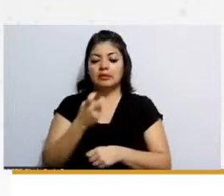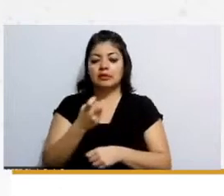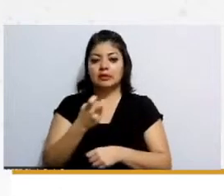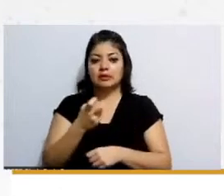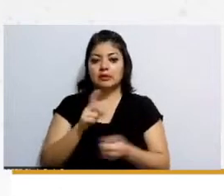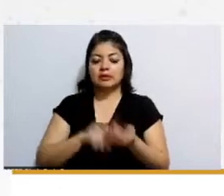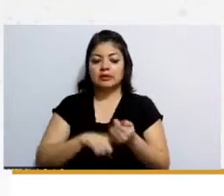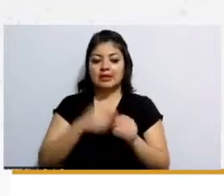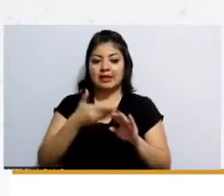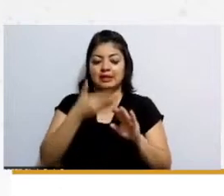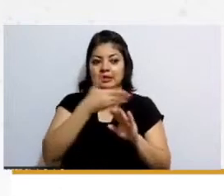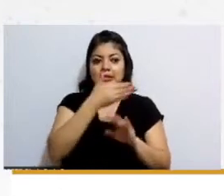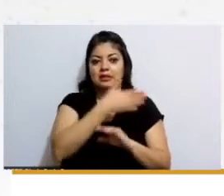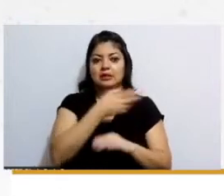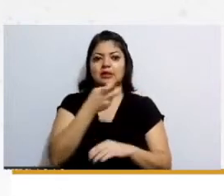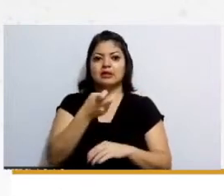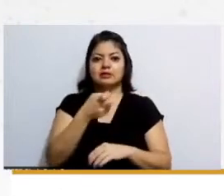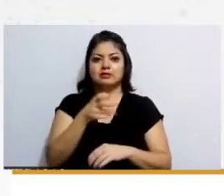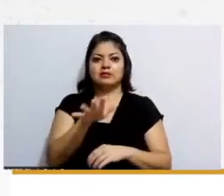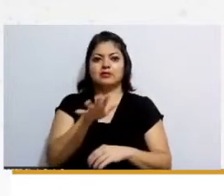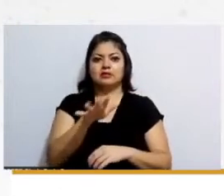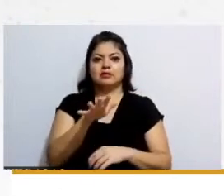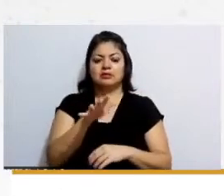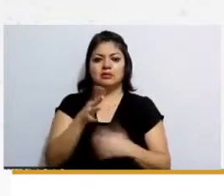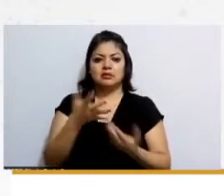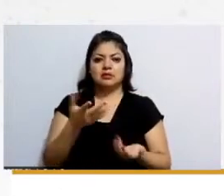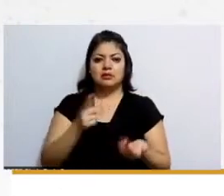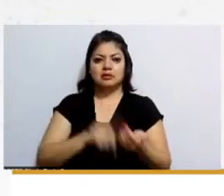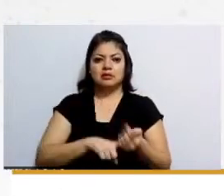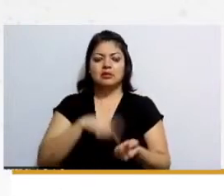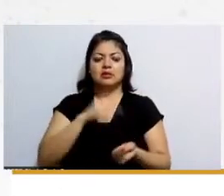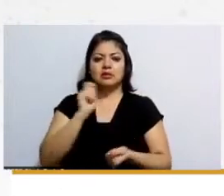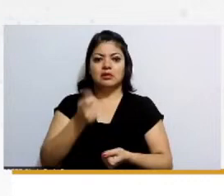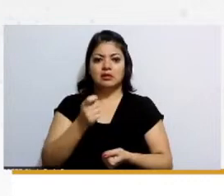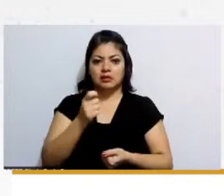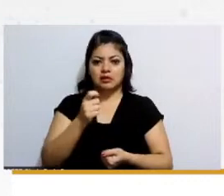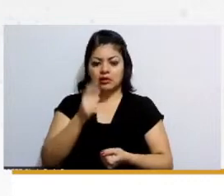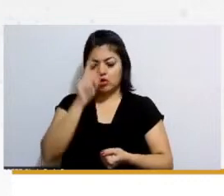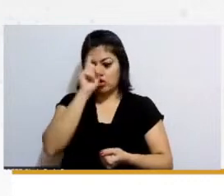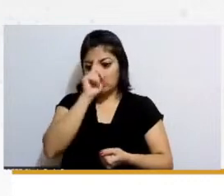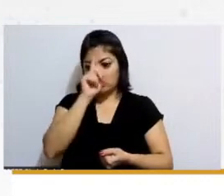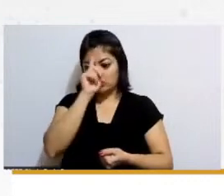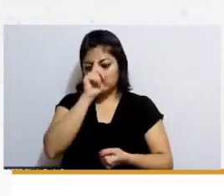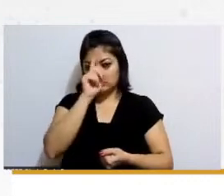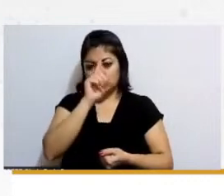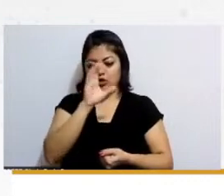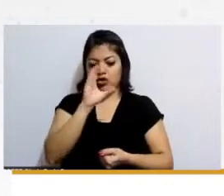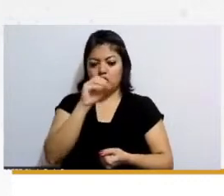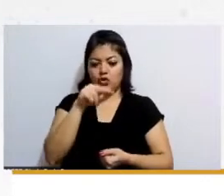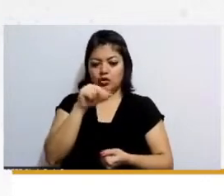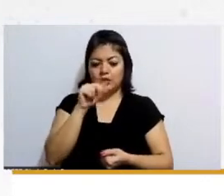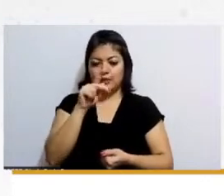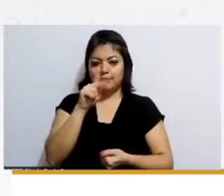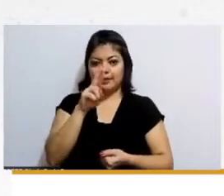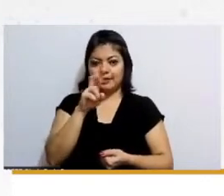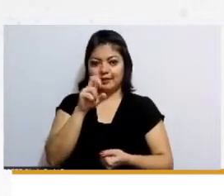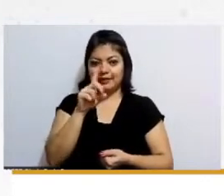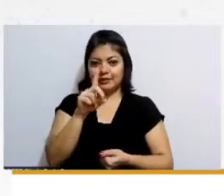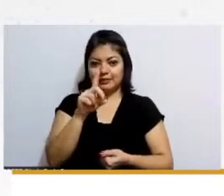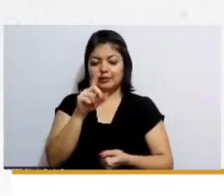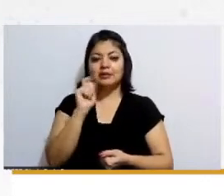porque a me llama la atención dice algunos hombres denunciaron ante el Consejo Nacional para prevenir la discriminación y con la